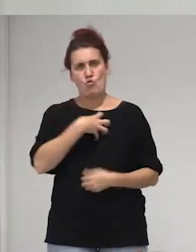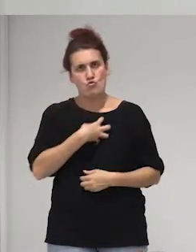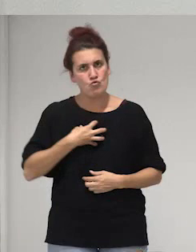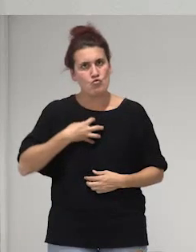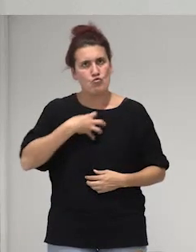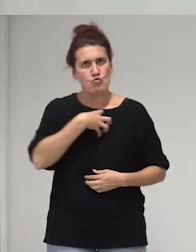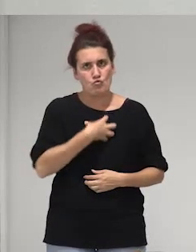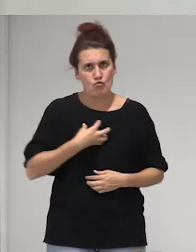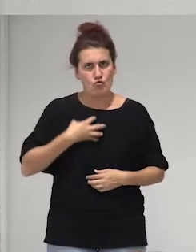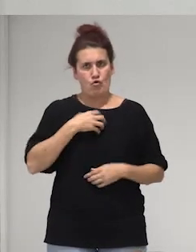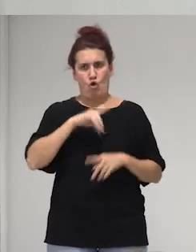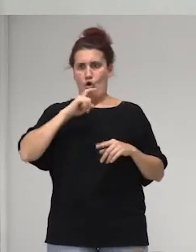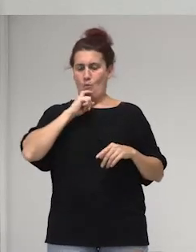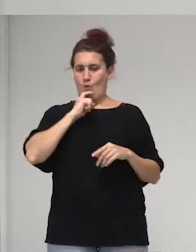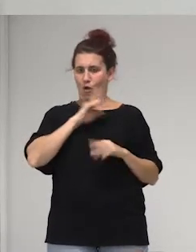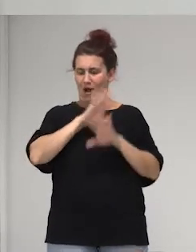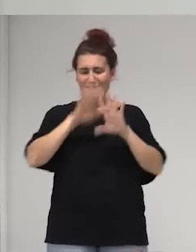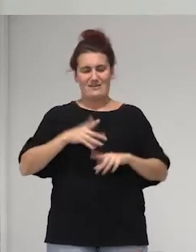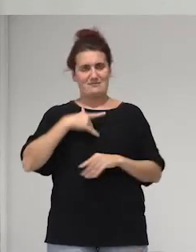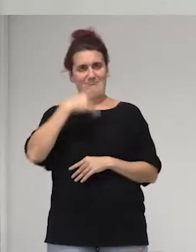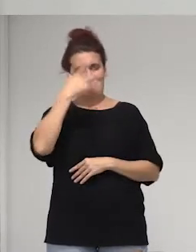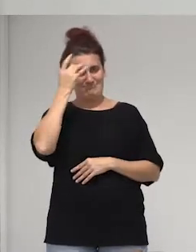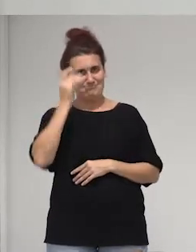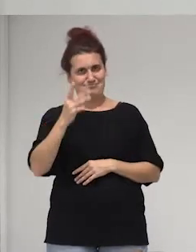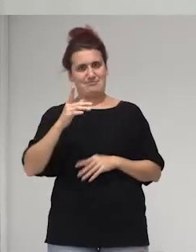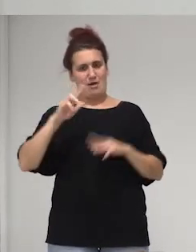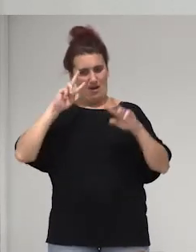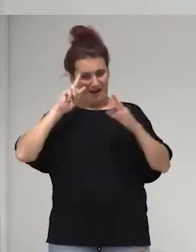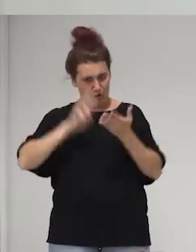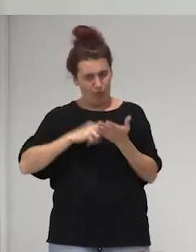nuestra membresía y entonces